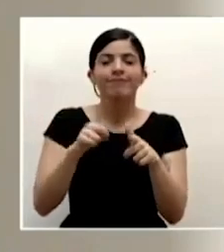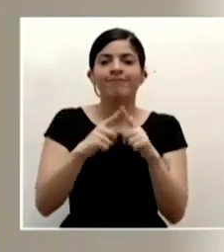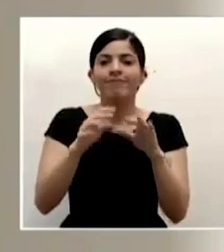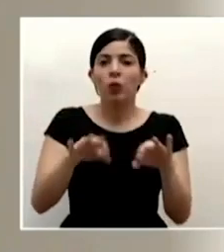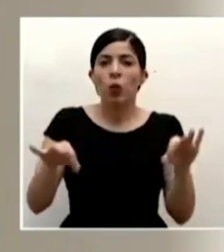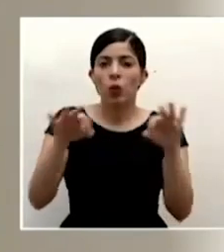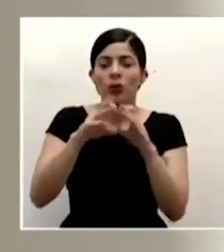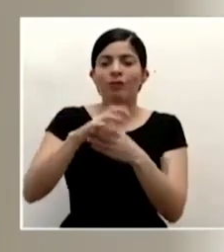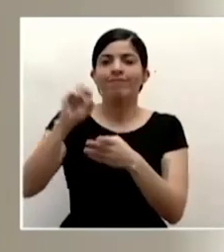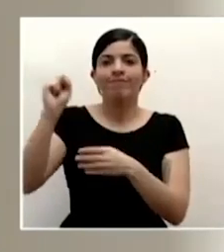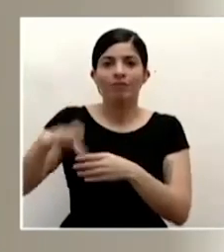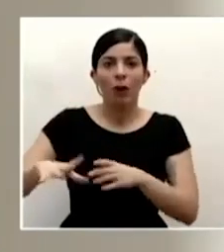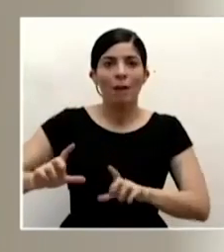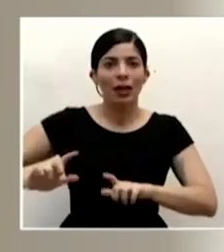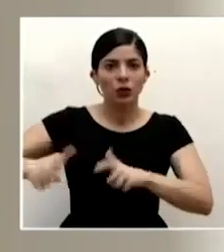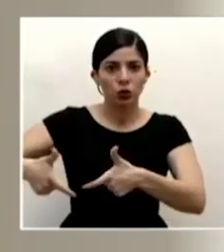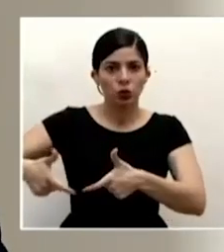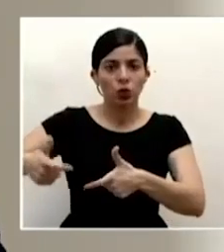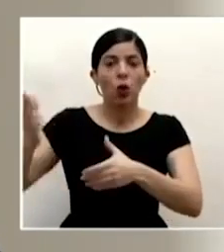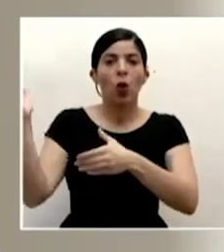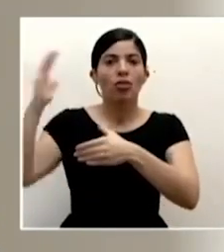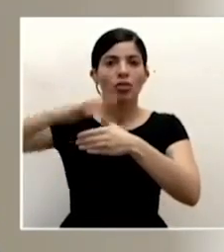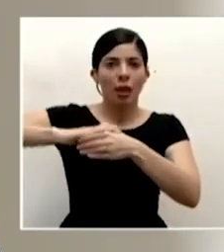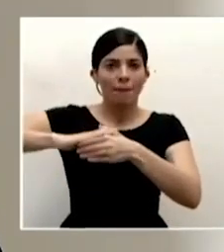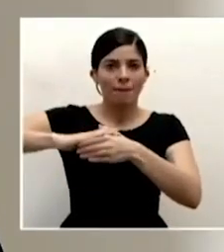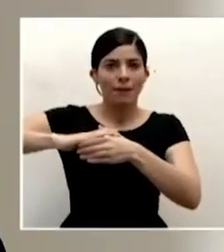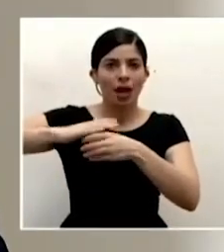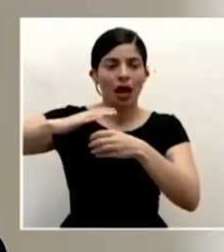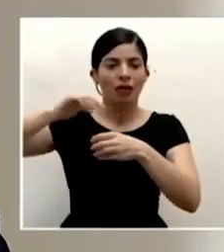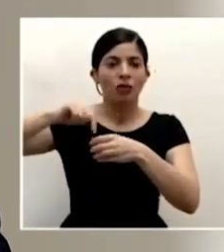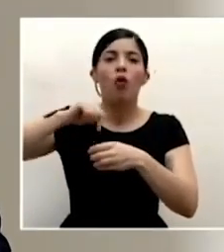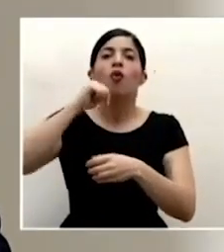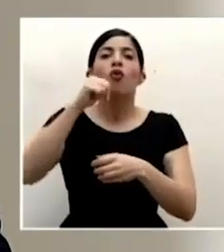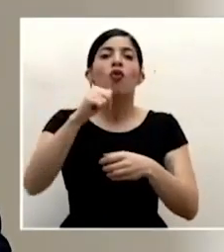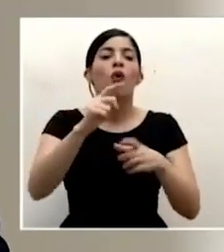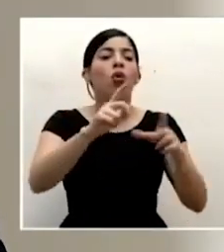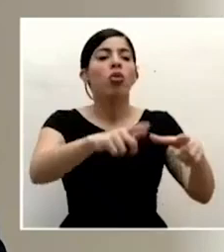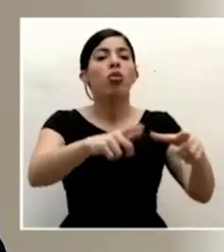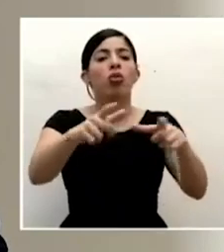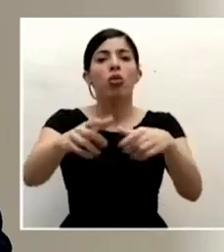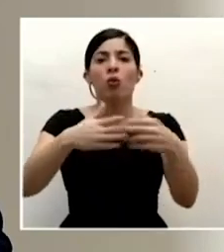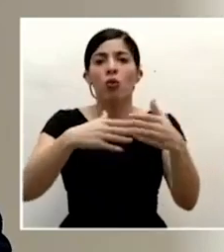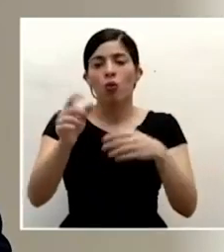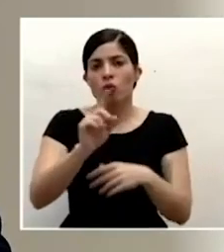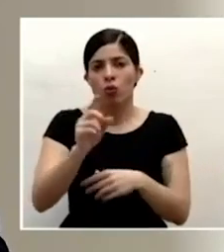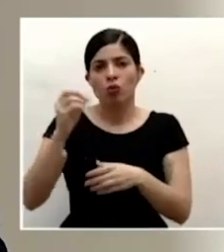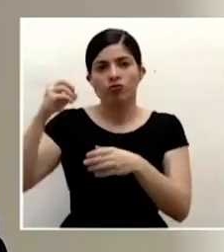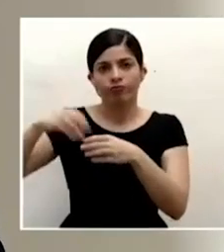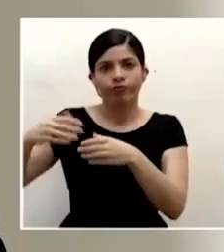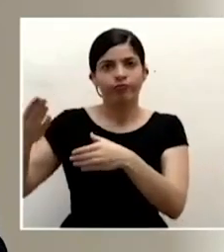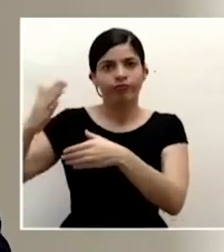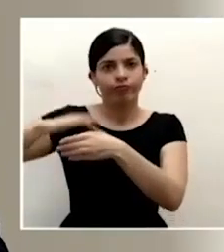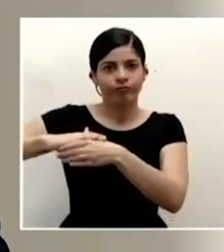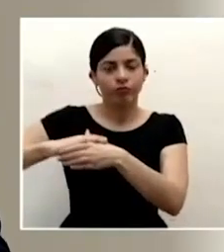el basurero con tapa y no dejarla por ahí en algún lado recordemos también